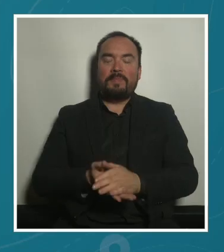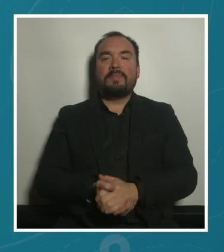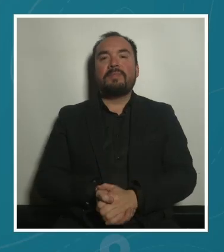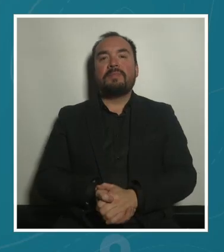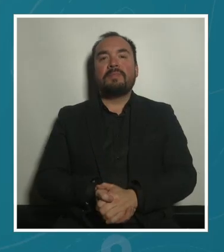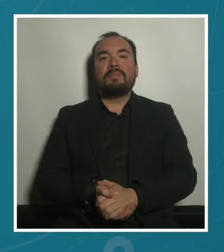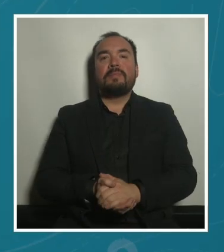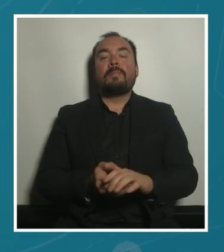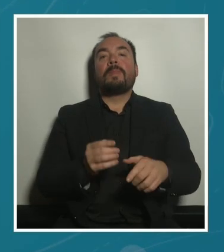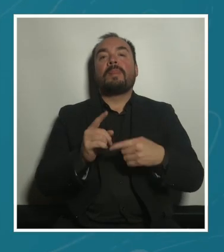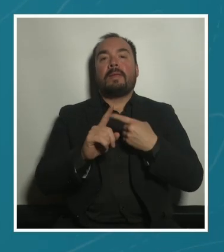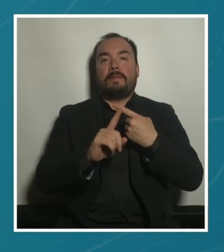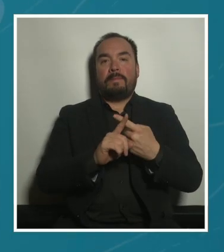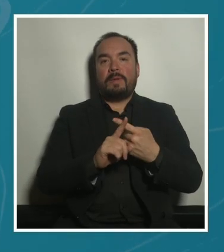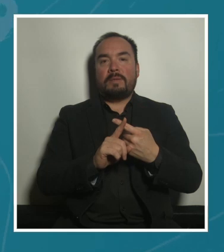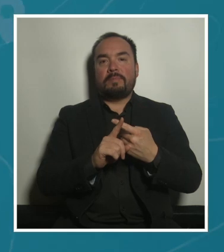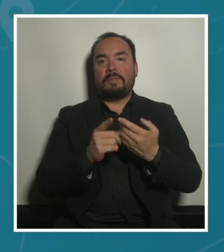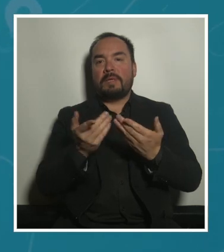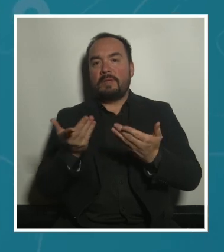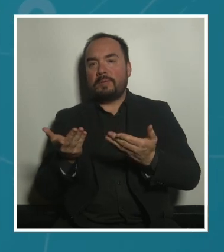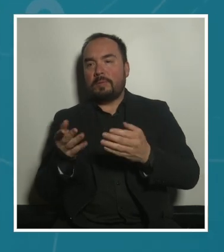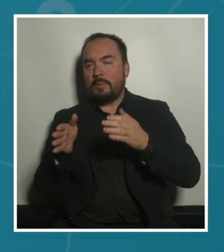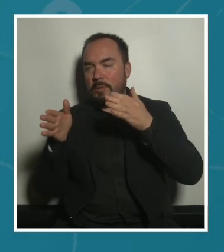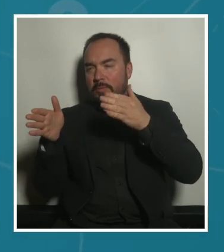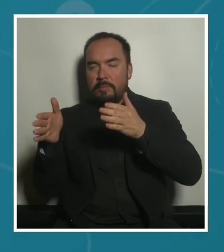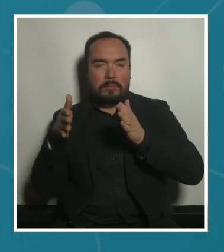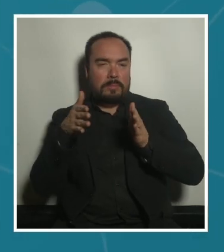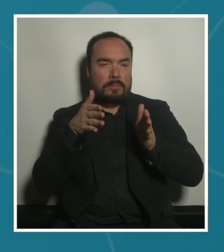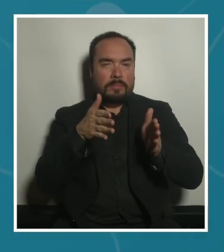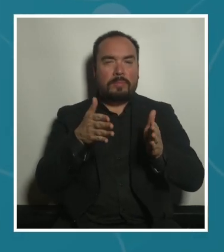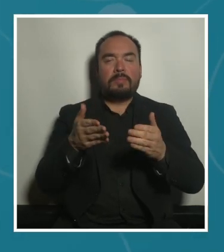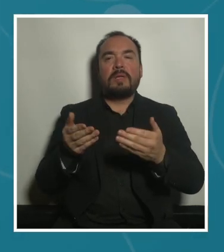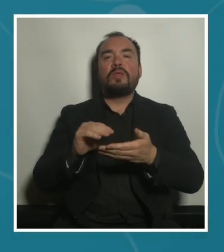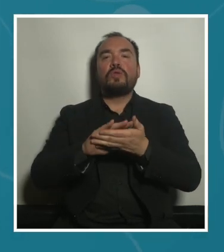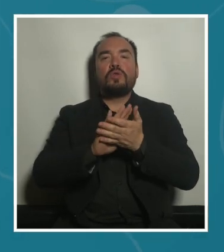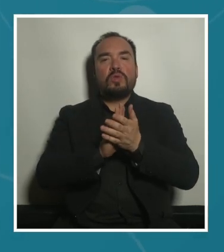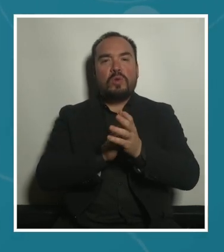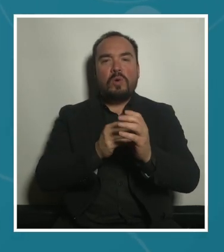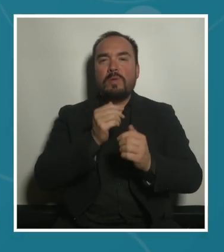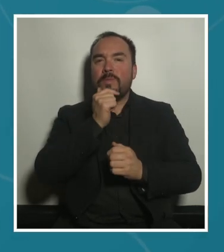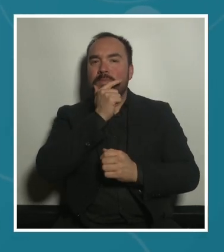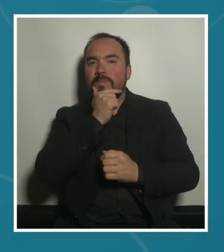Además, esta dicotomía, aparte de todos estos cuestionamientos,